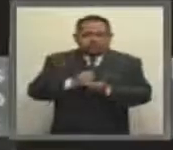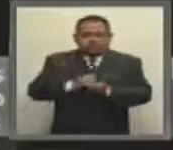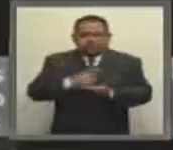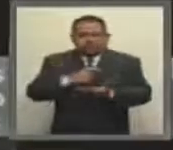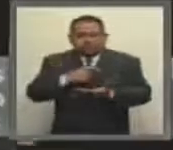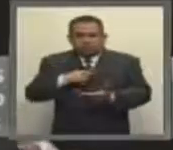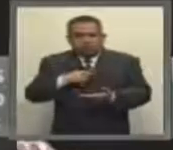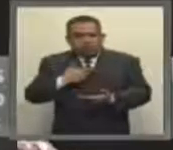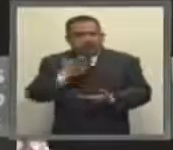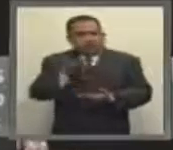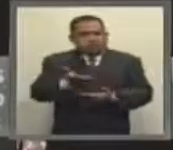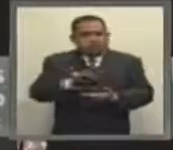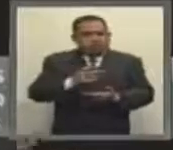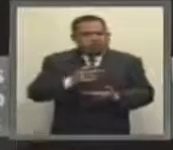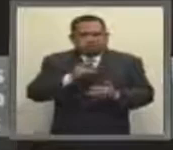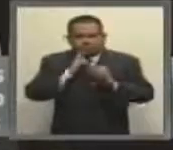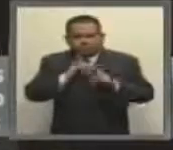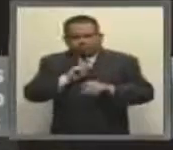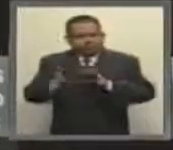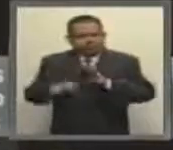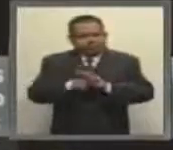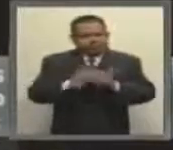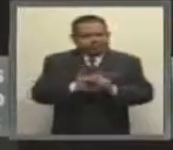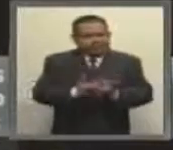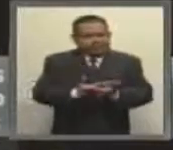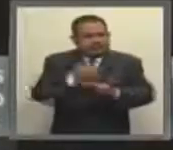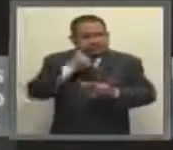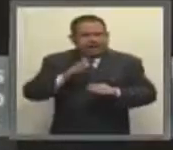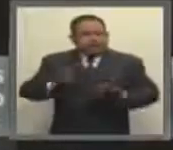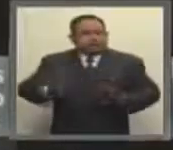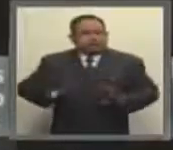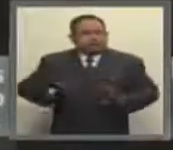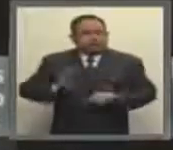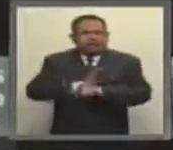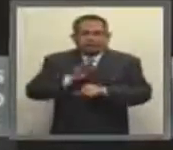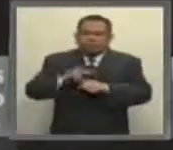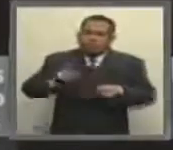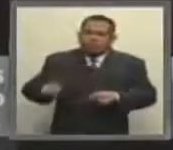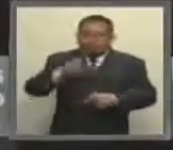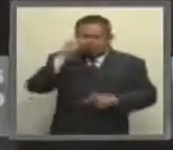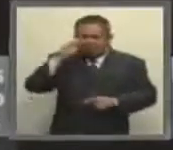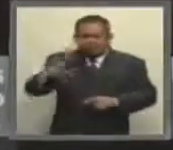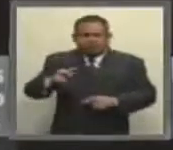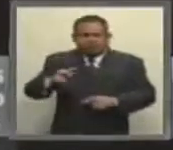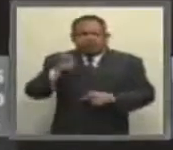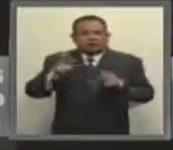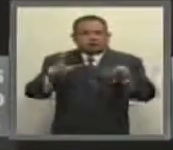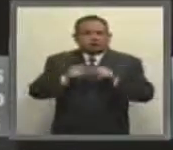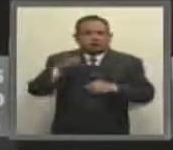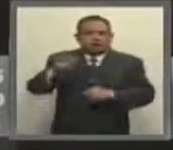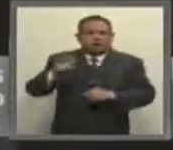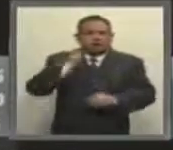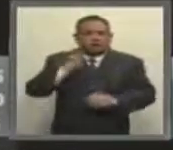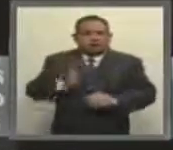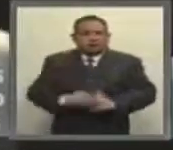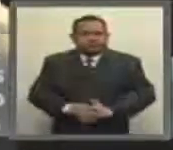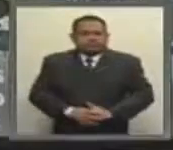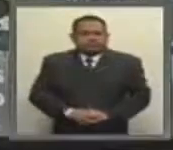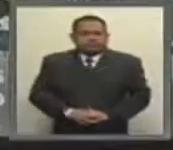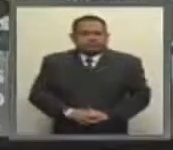reserva en beneficio del pueblo de México. Es cuanto, diputado presidente.